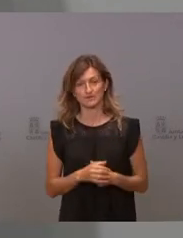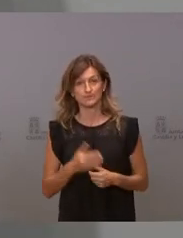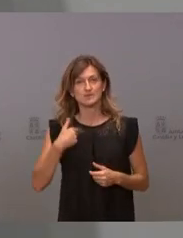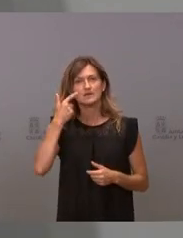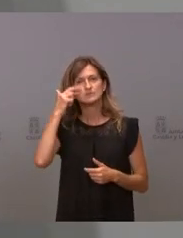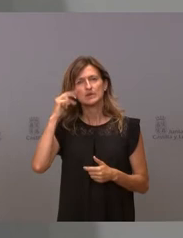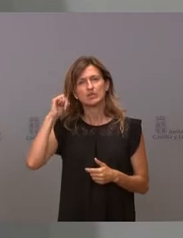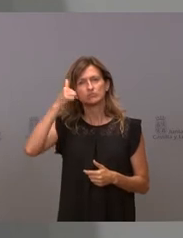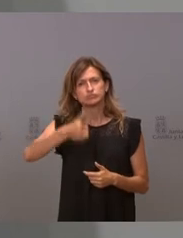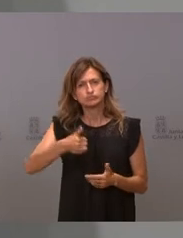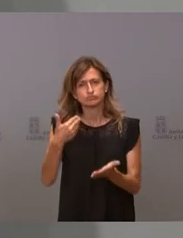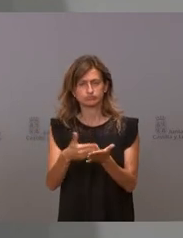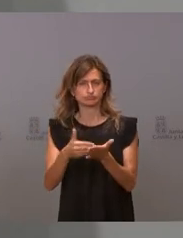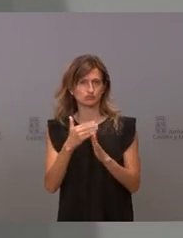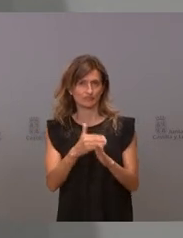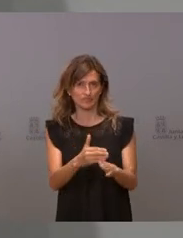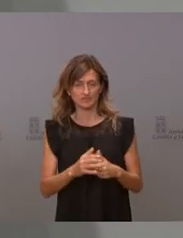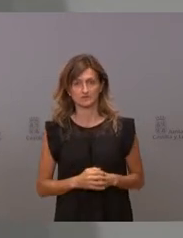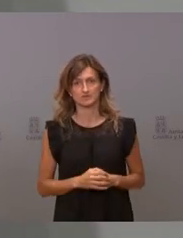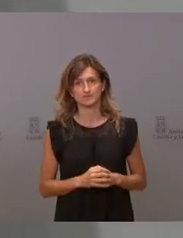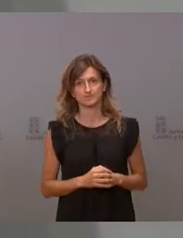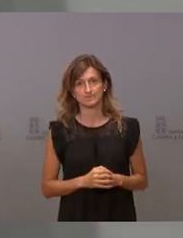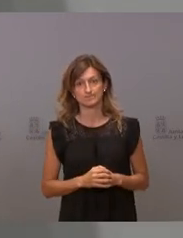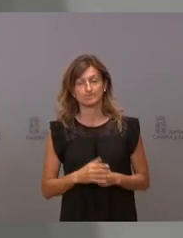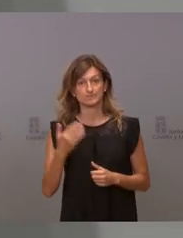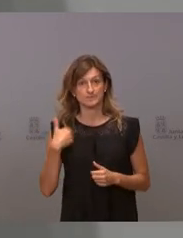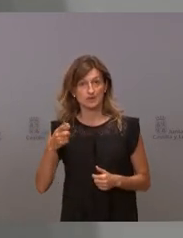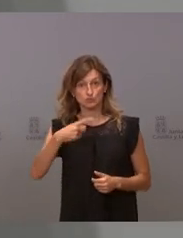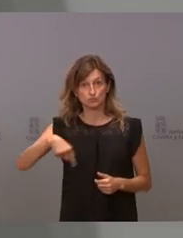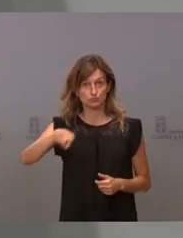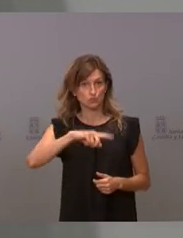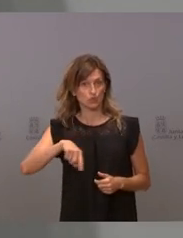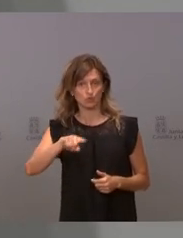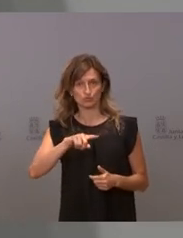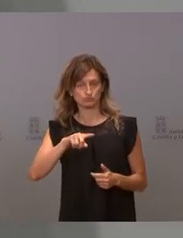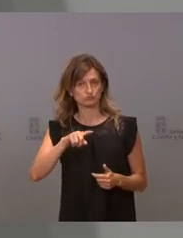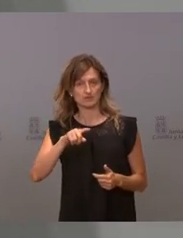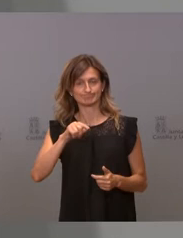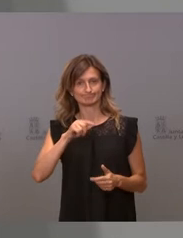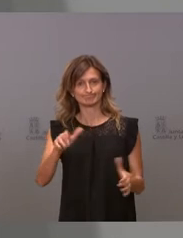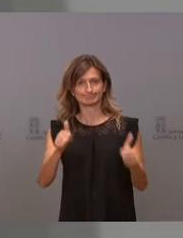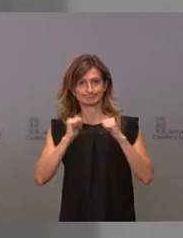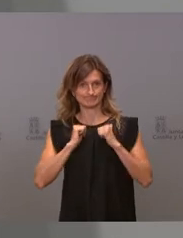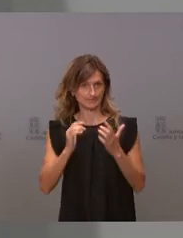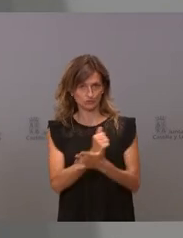suficiente a este respecto. Y creo que ya estamos todos escarmentados de esto.